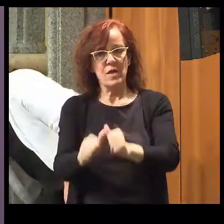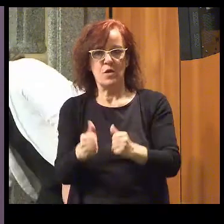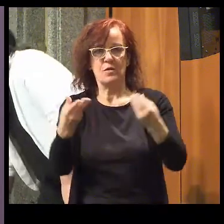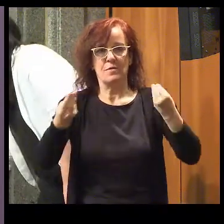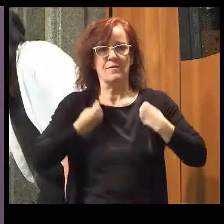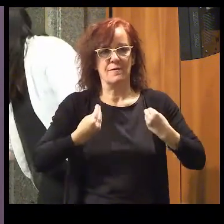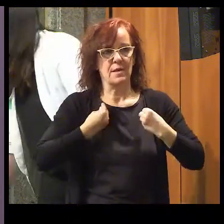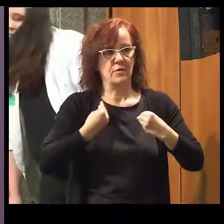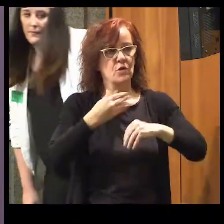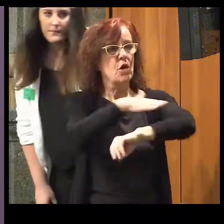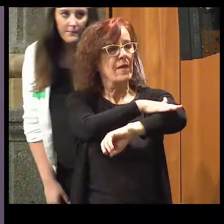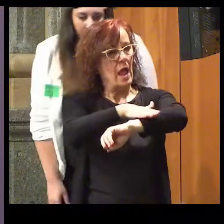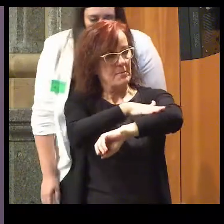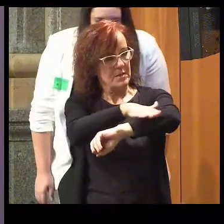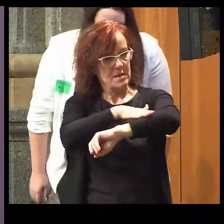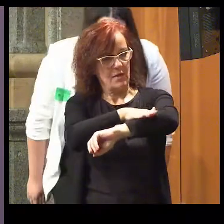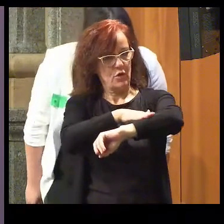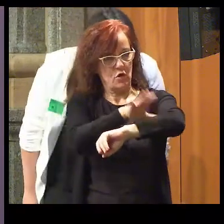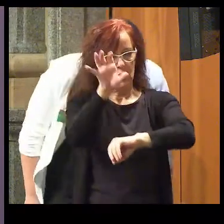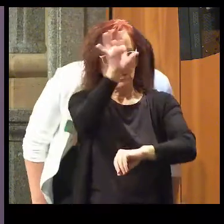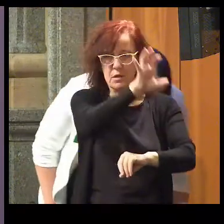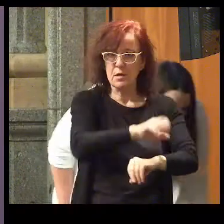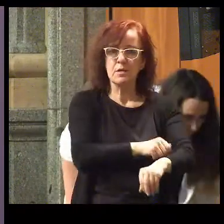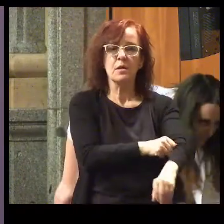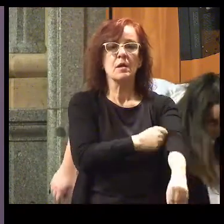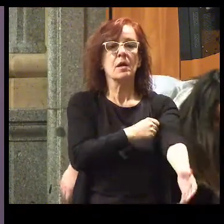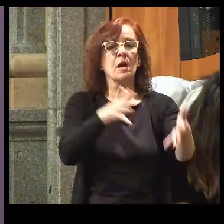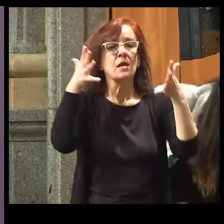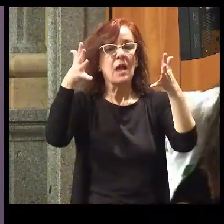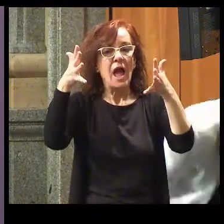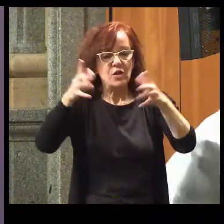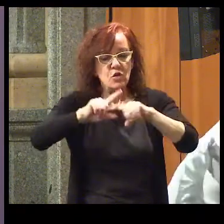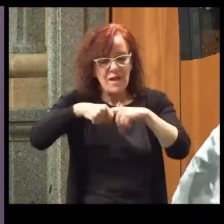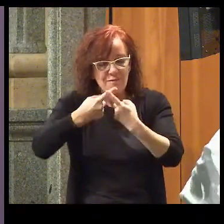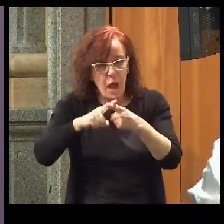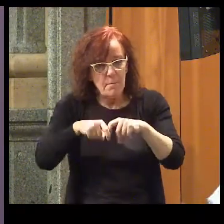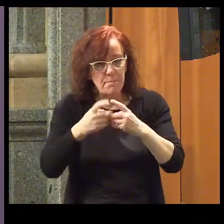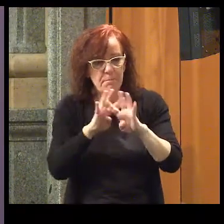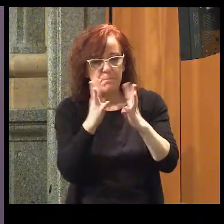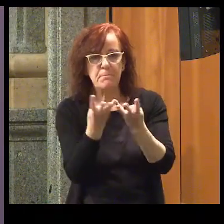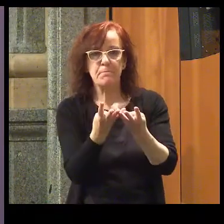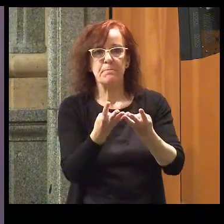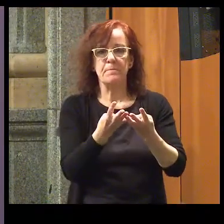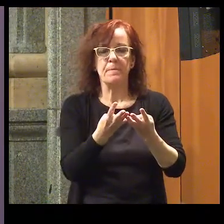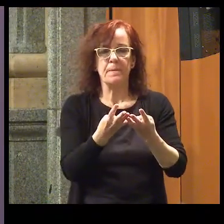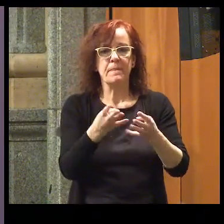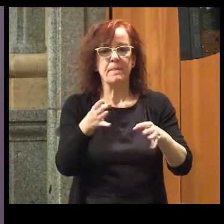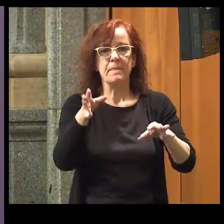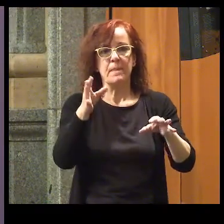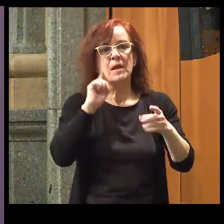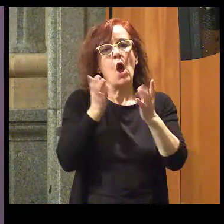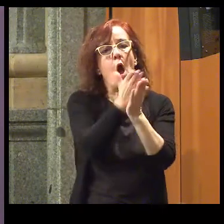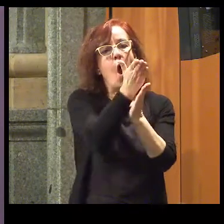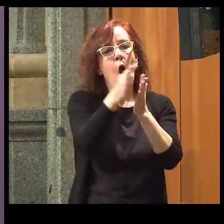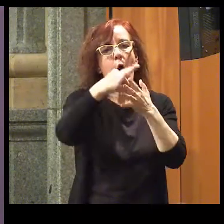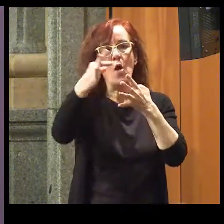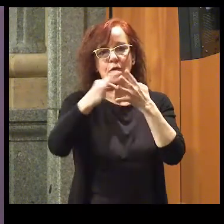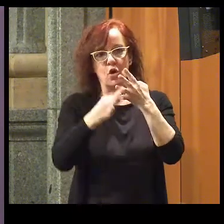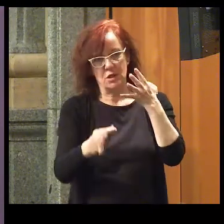de las administraciones, asesorar a las familias en las opciones que existen.